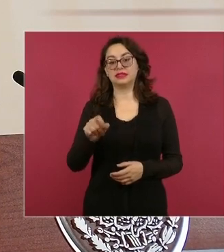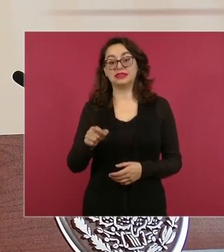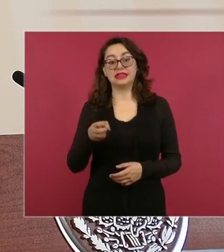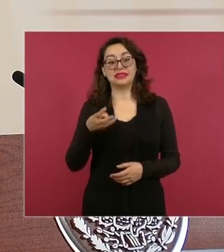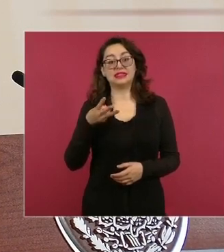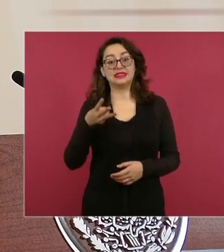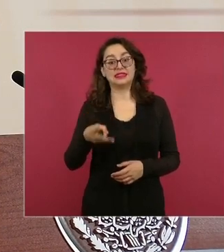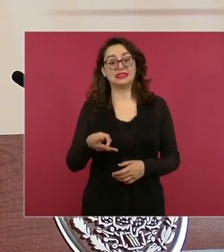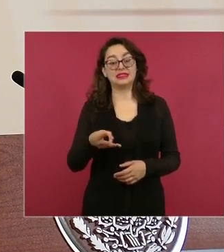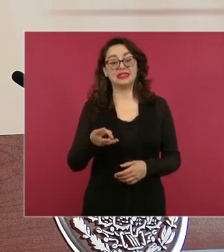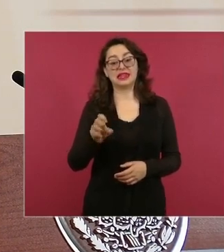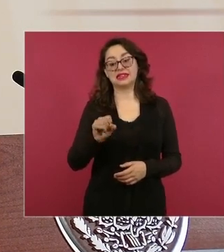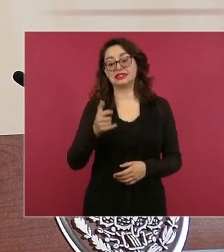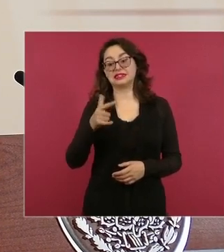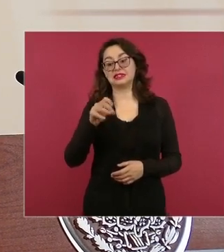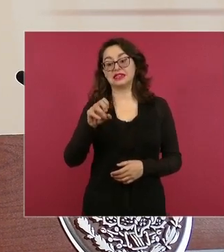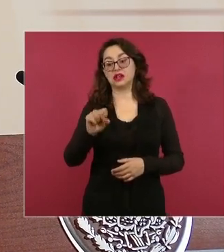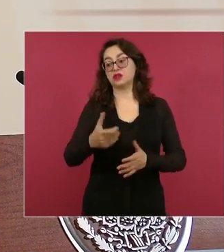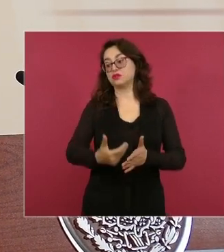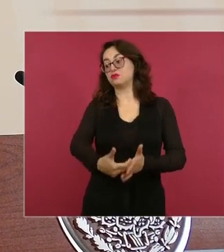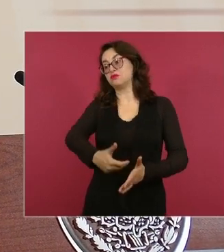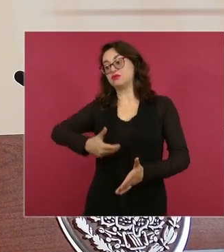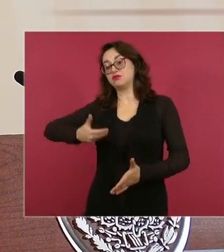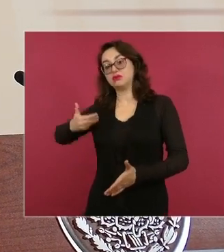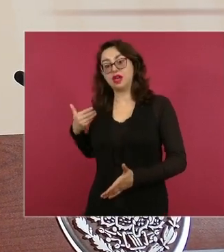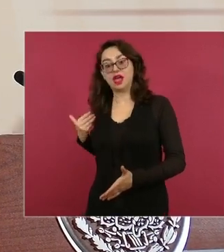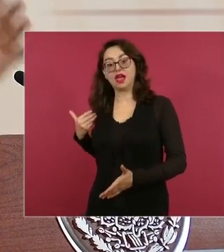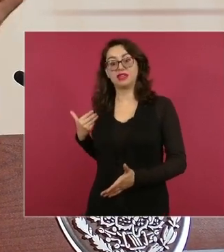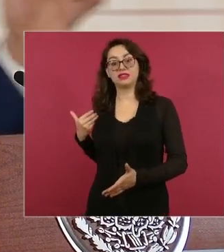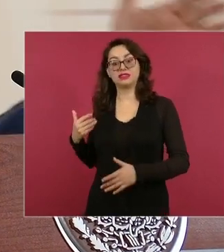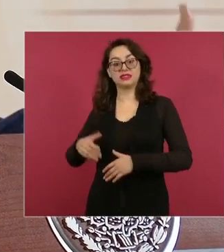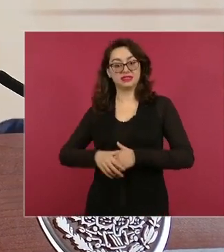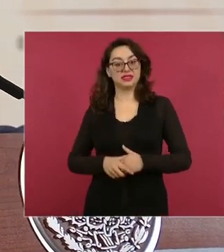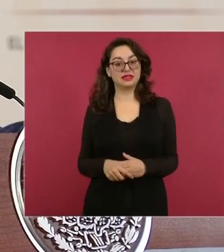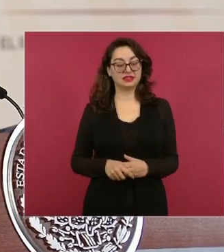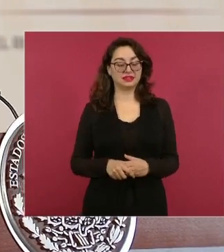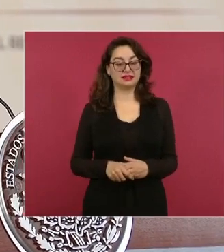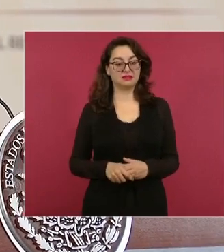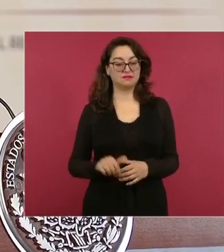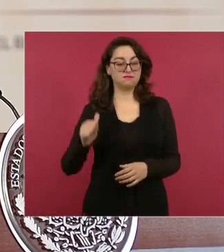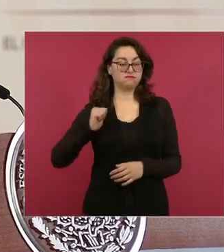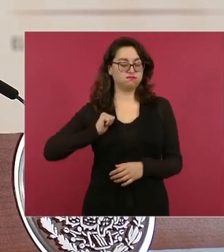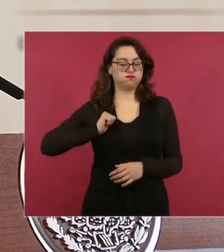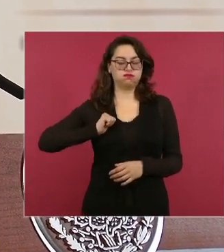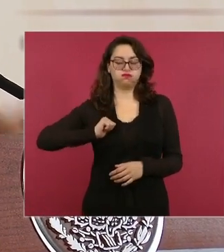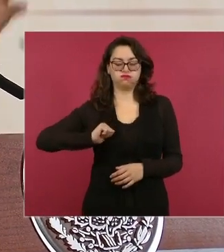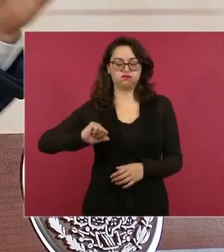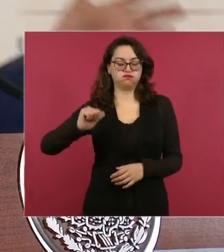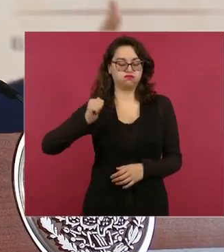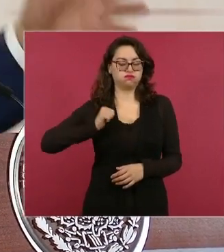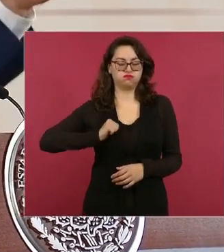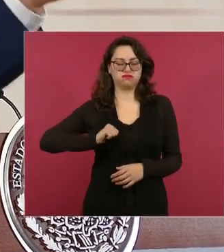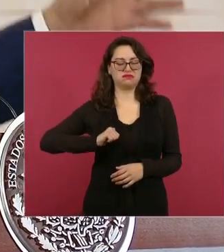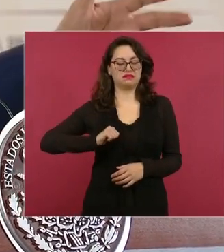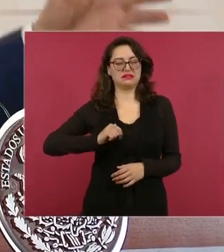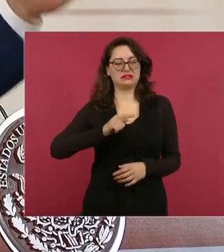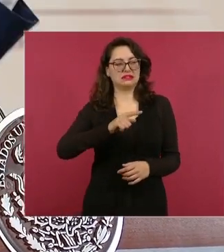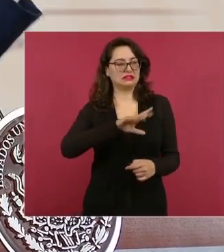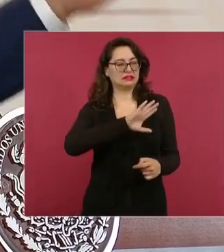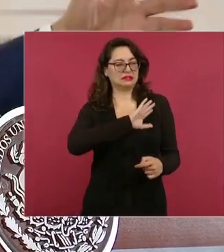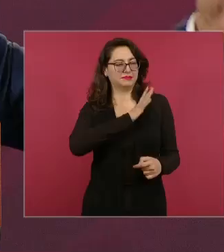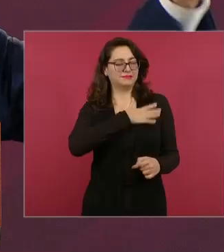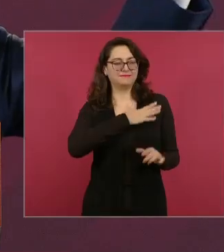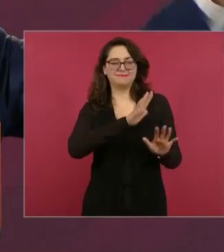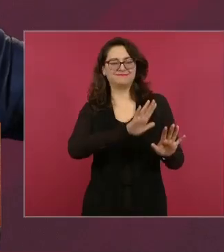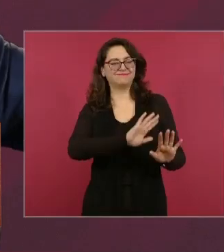de la llegada de los españoles a la fecha, sino 23 siglos, y la cultura madre,